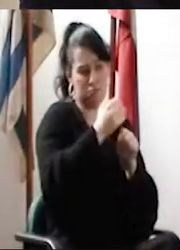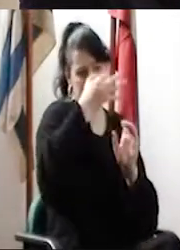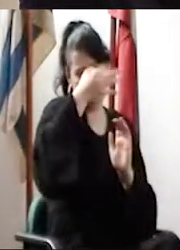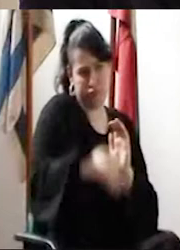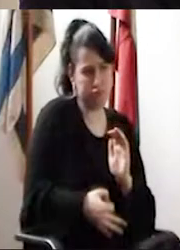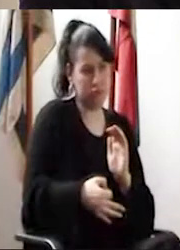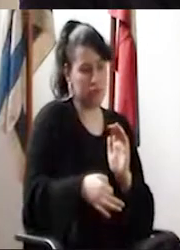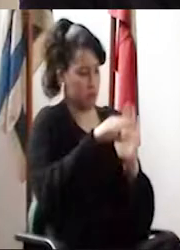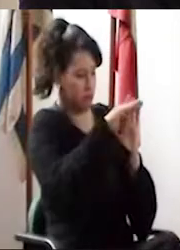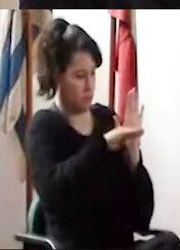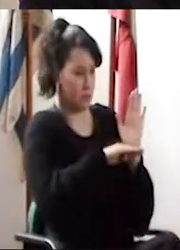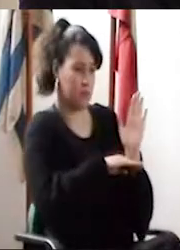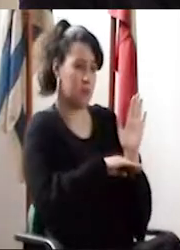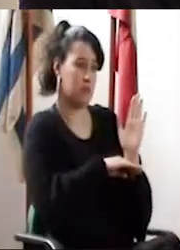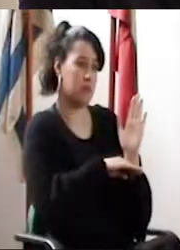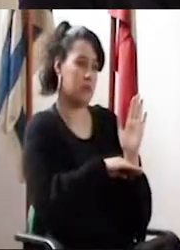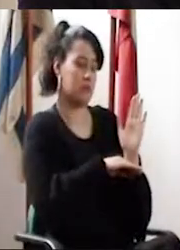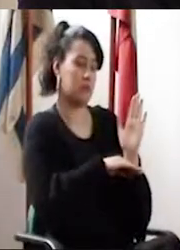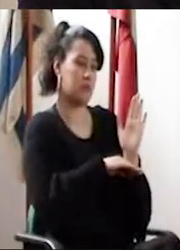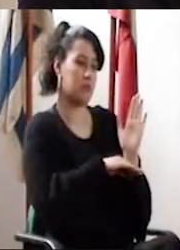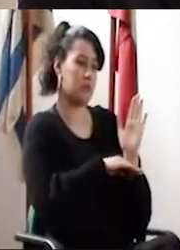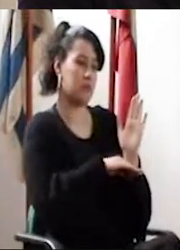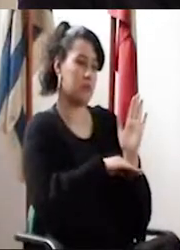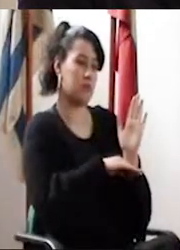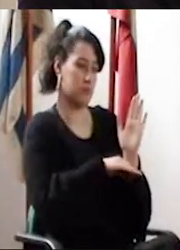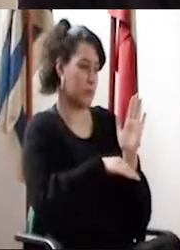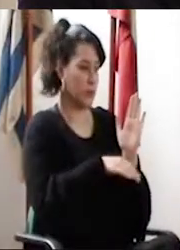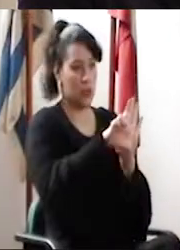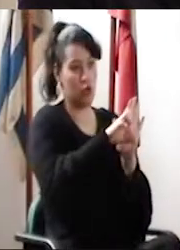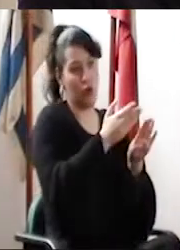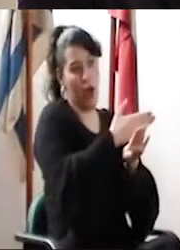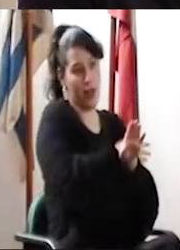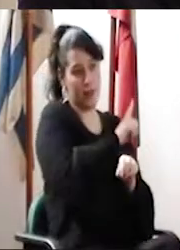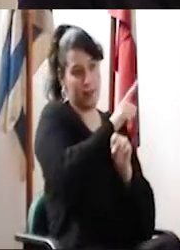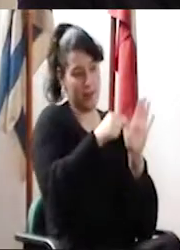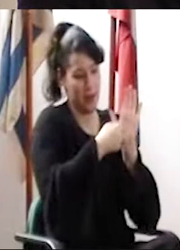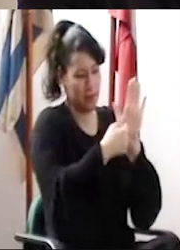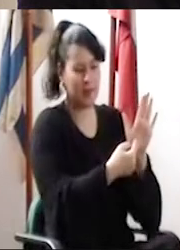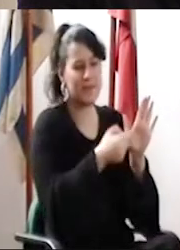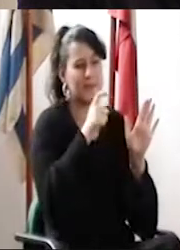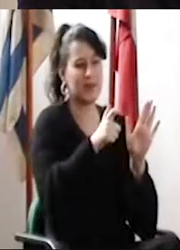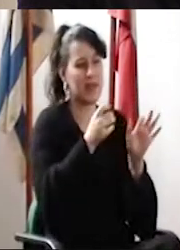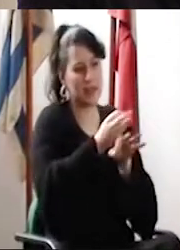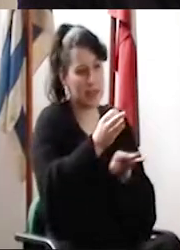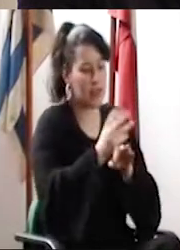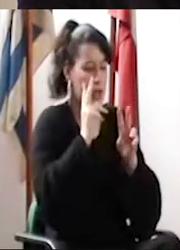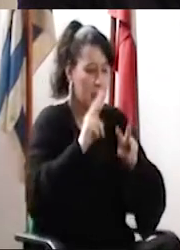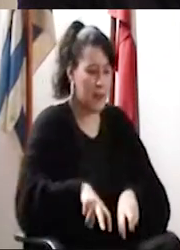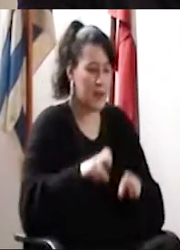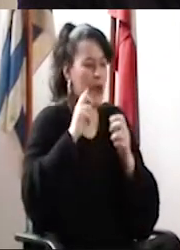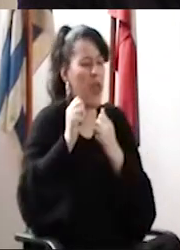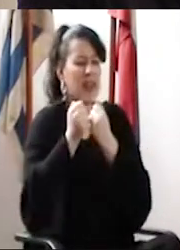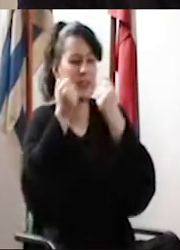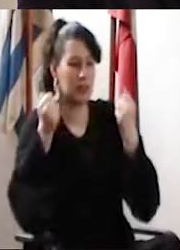tareas, asignadas las tareas sustantivas que el Estatuto prevé. O sea, estamos hablando de